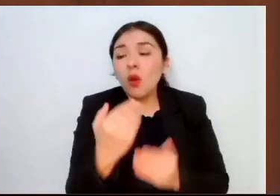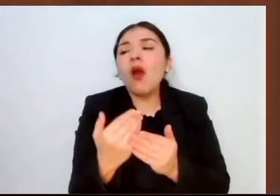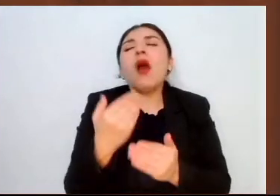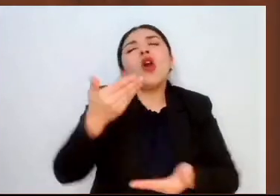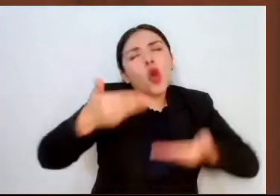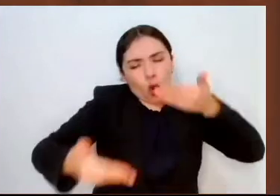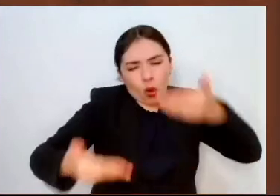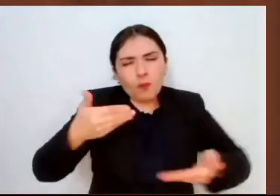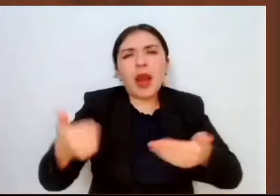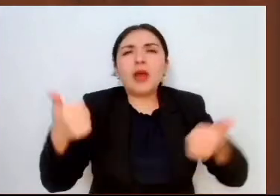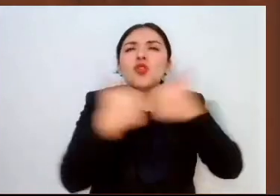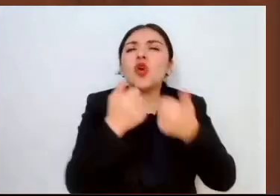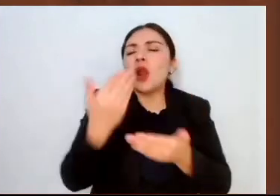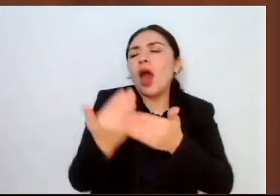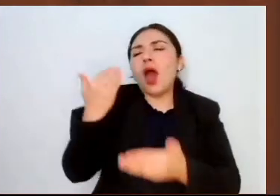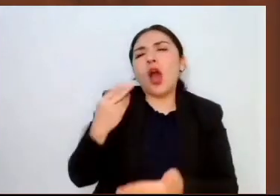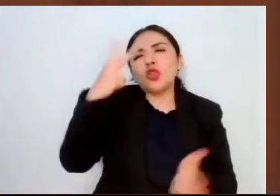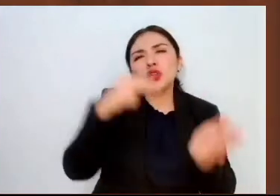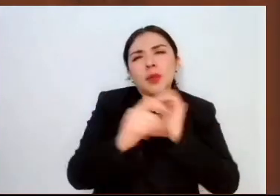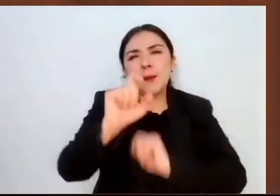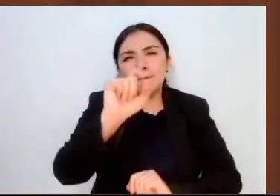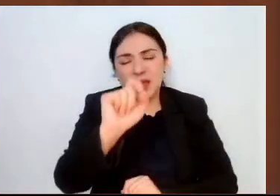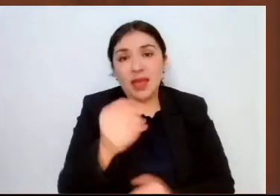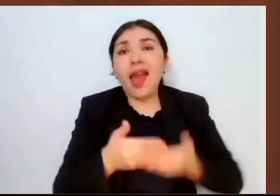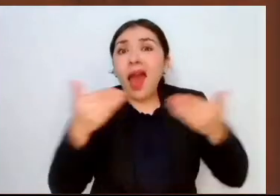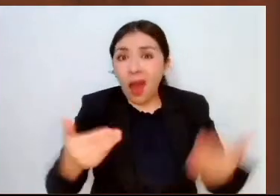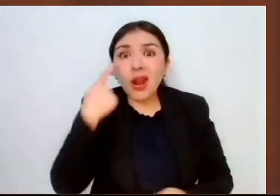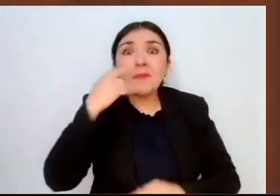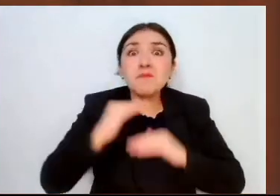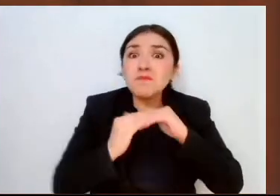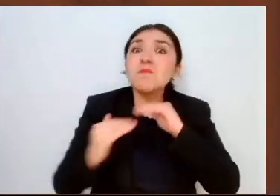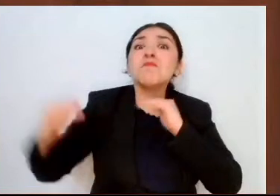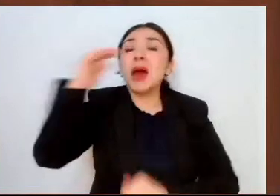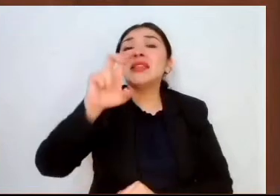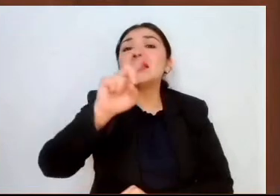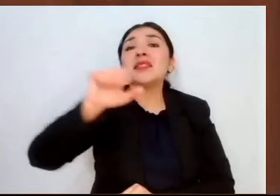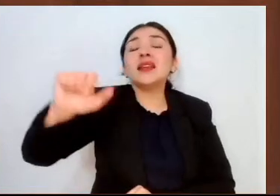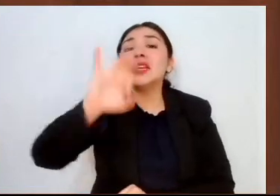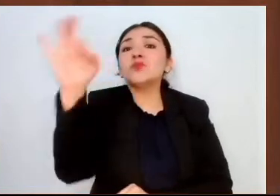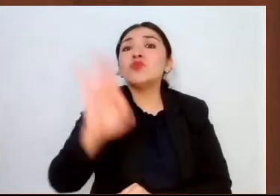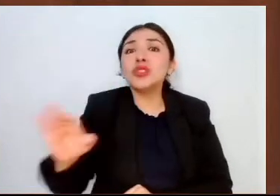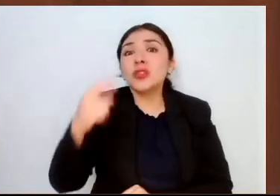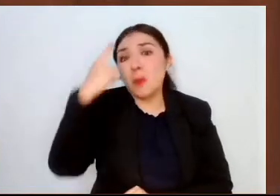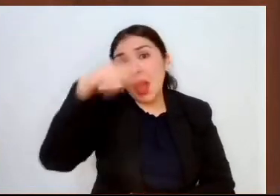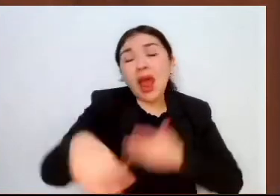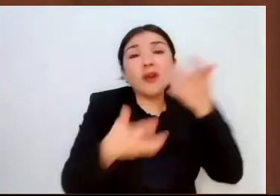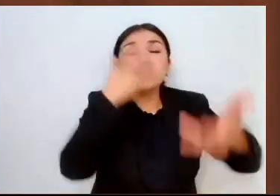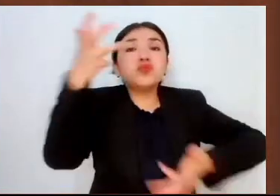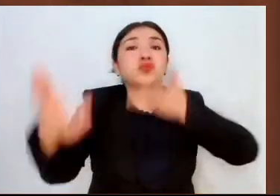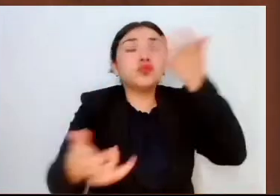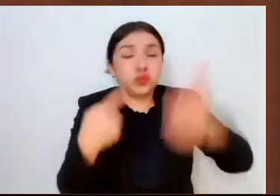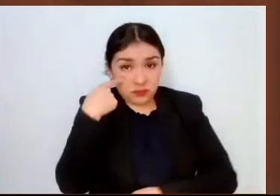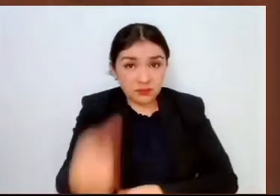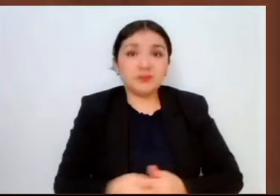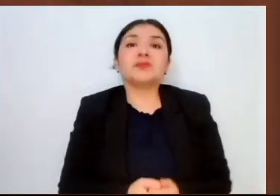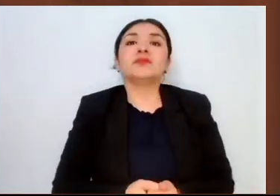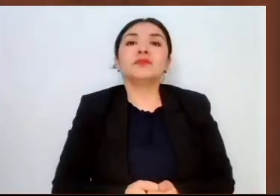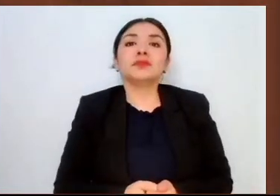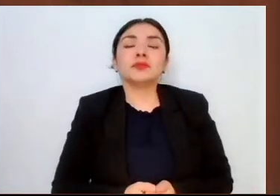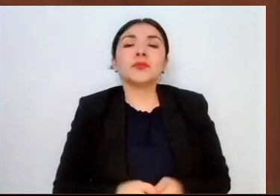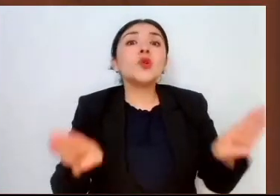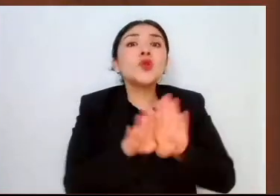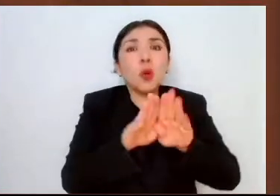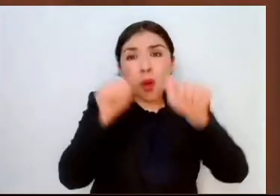se ha registrado un incremento del 36 por ciento en incendios. Para atender esta